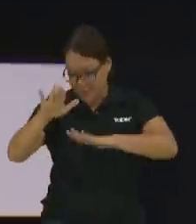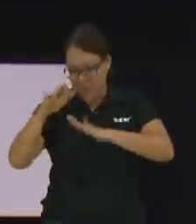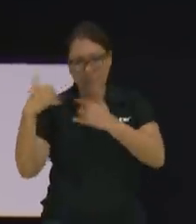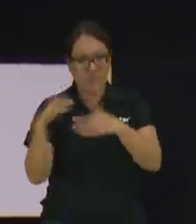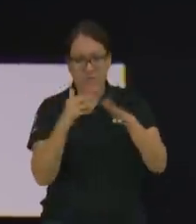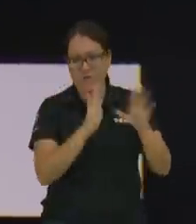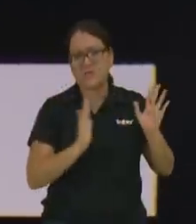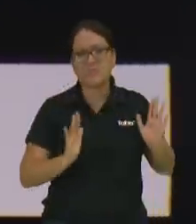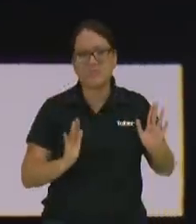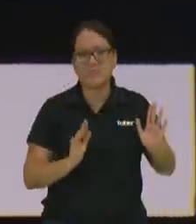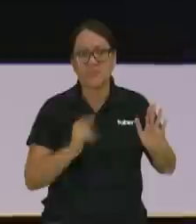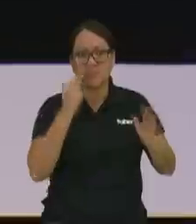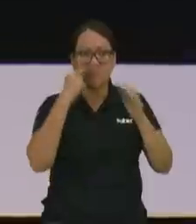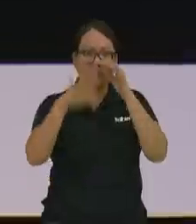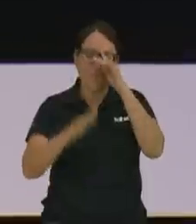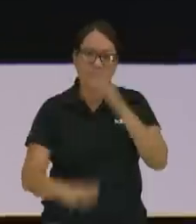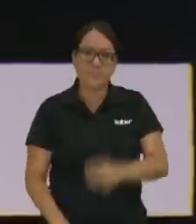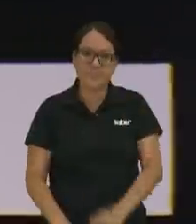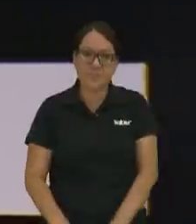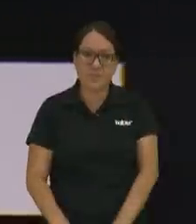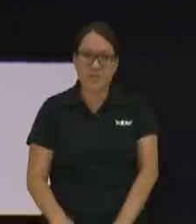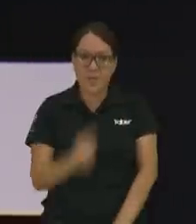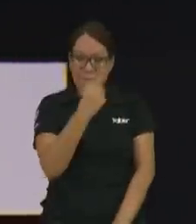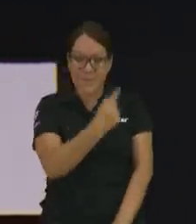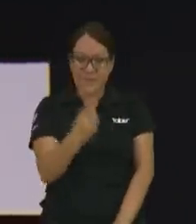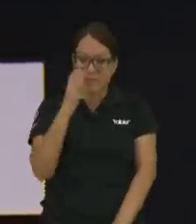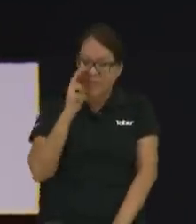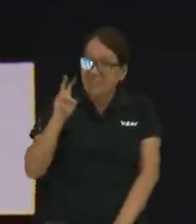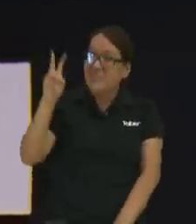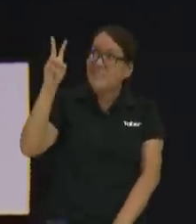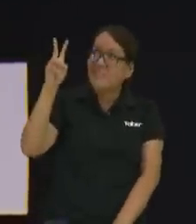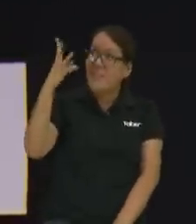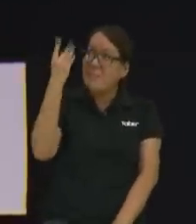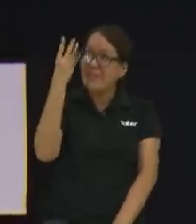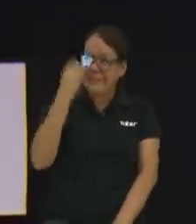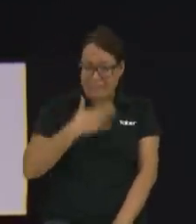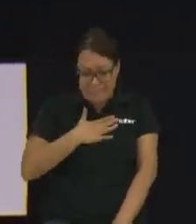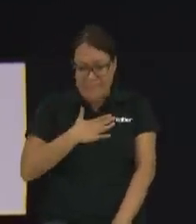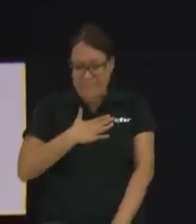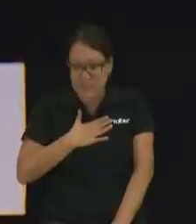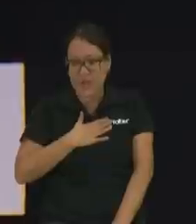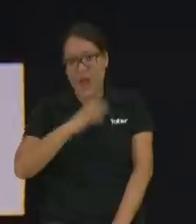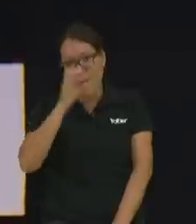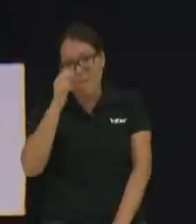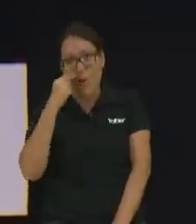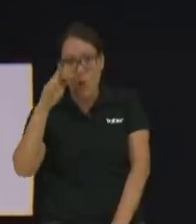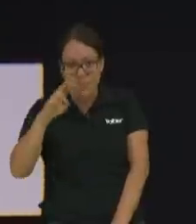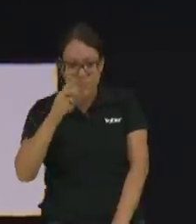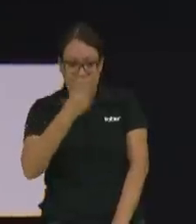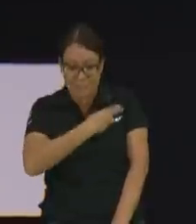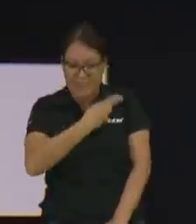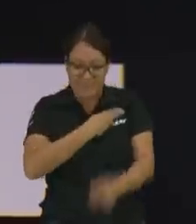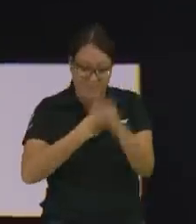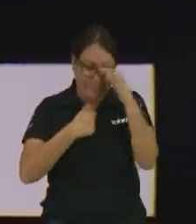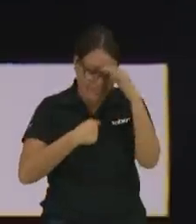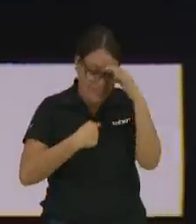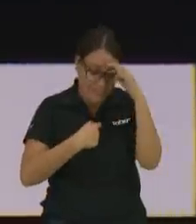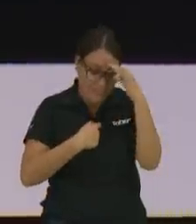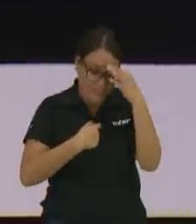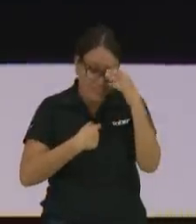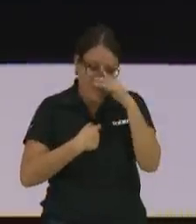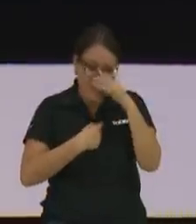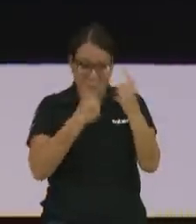hay gente que no viene a Cristo y no pasa por las puertas de la iglesia porque cree que por el problema que tiene o por el pecado que tiene acá adentro lo vamos a